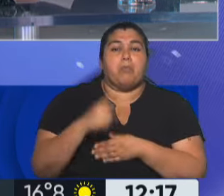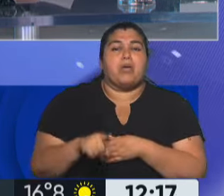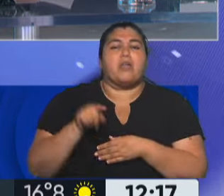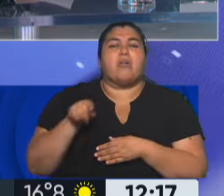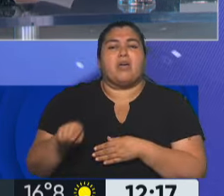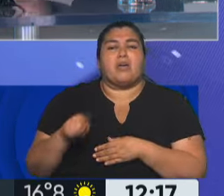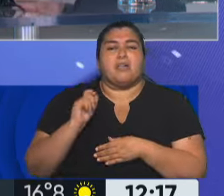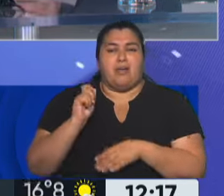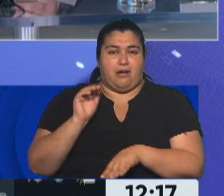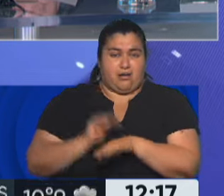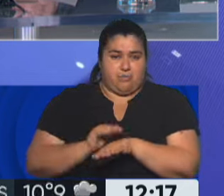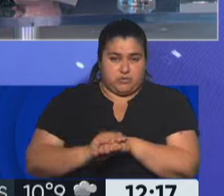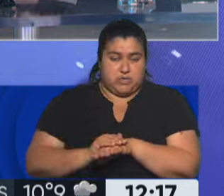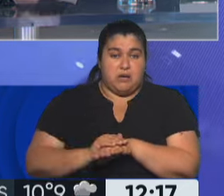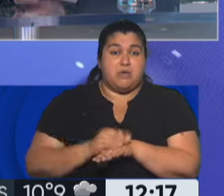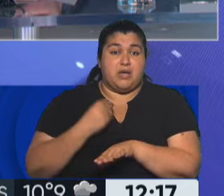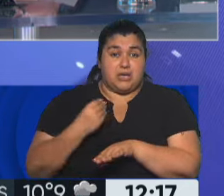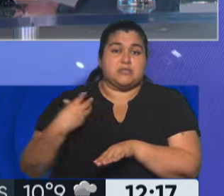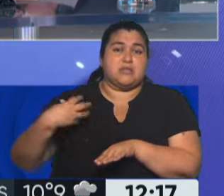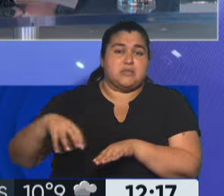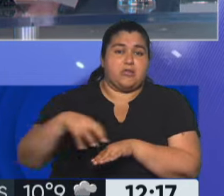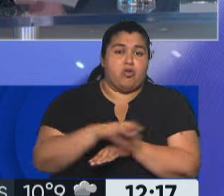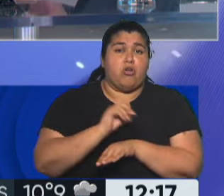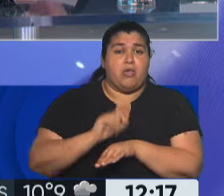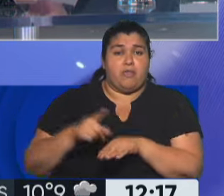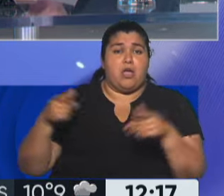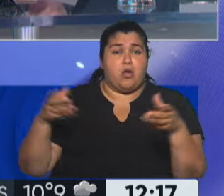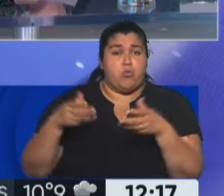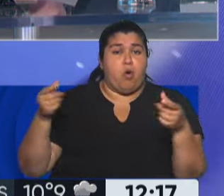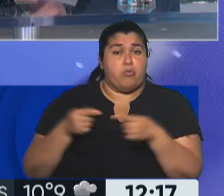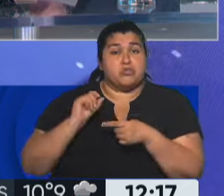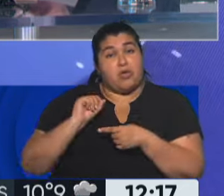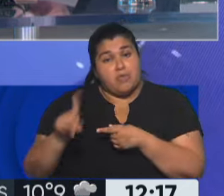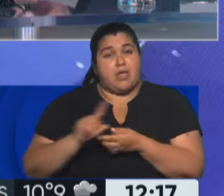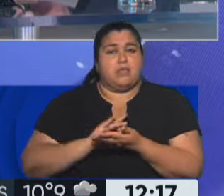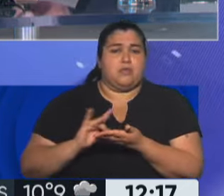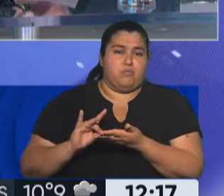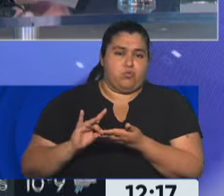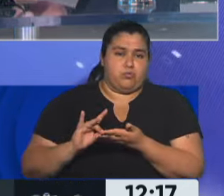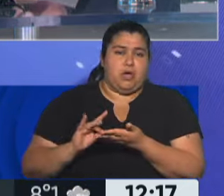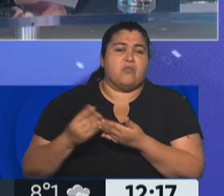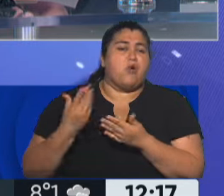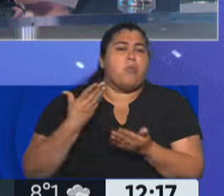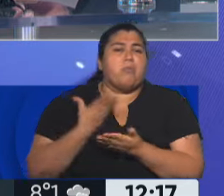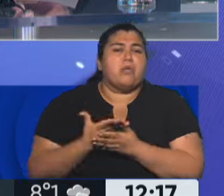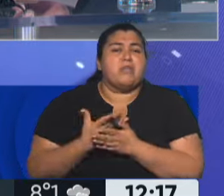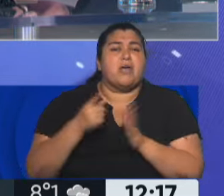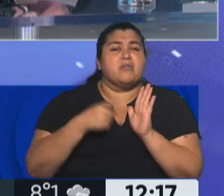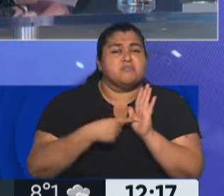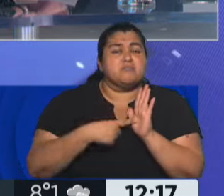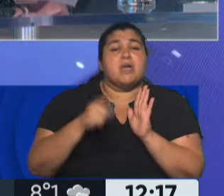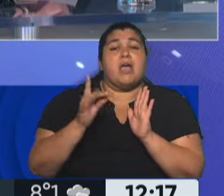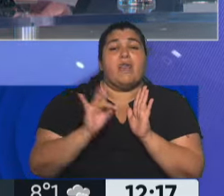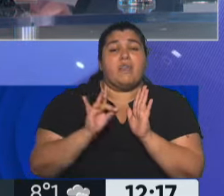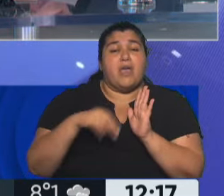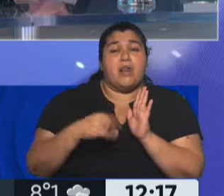en definitiva, los diferentes sectores opositores en la Cámara de Diputados, la derogación de un decreto